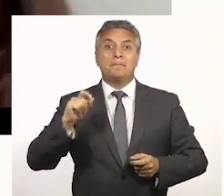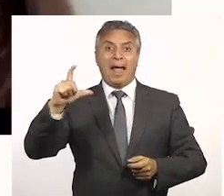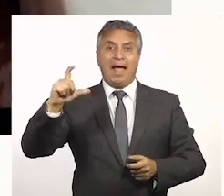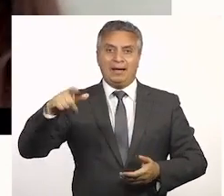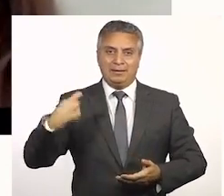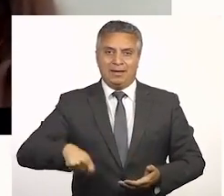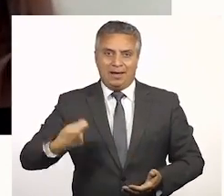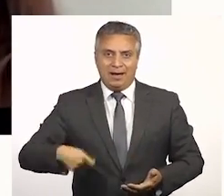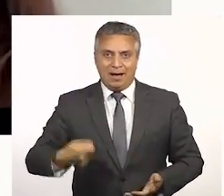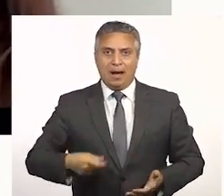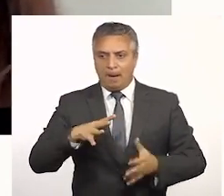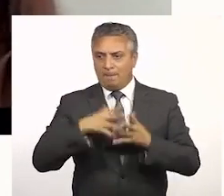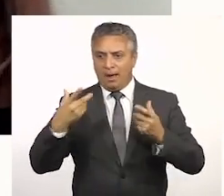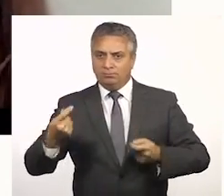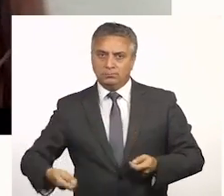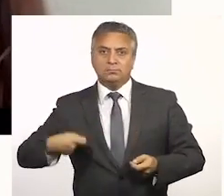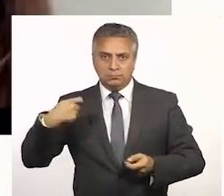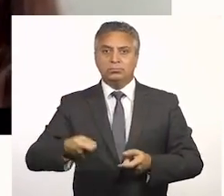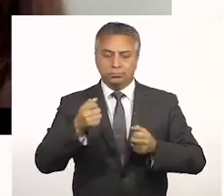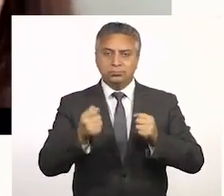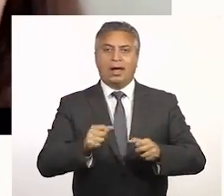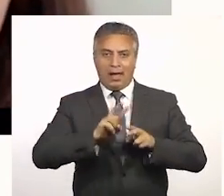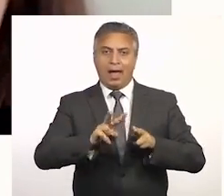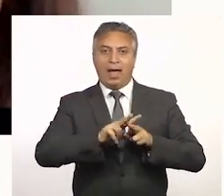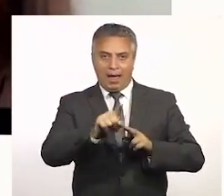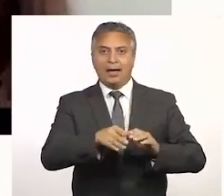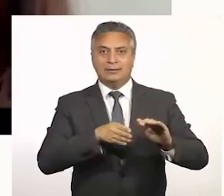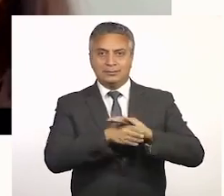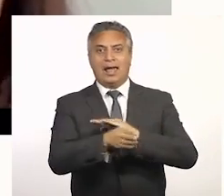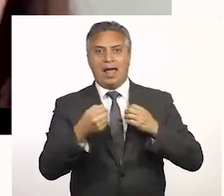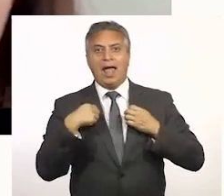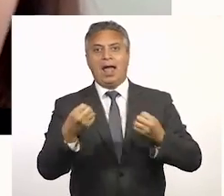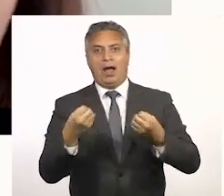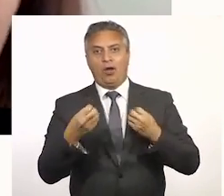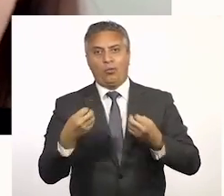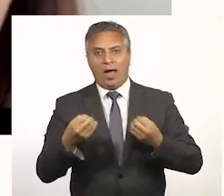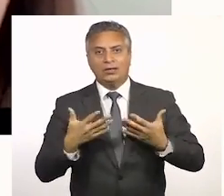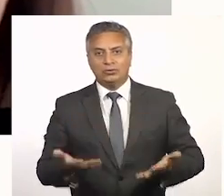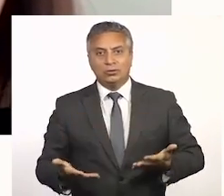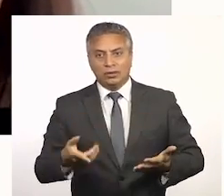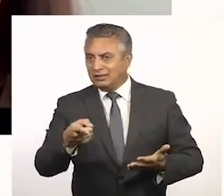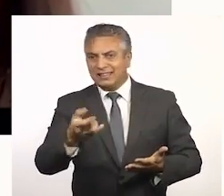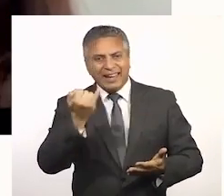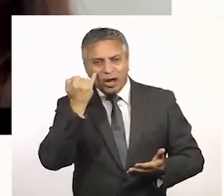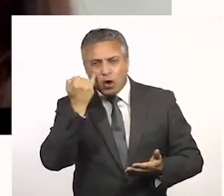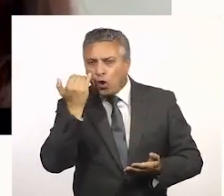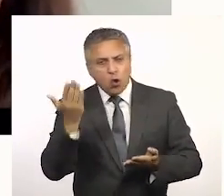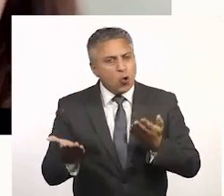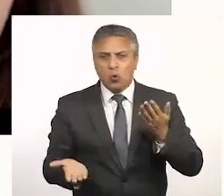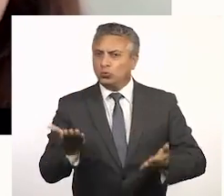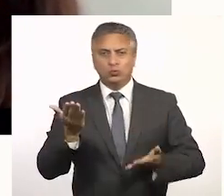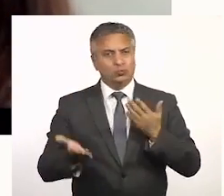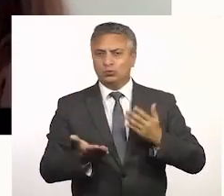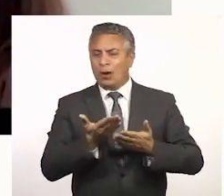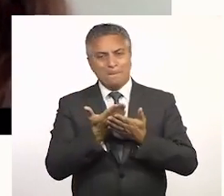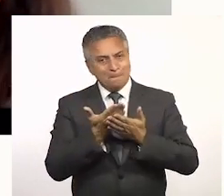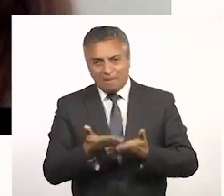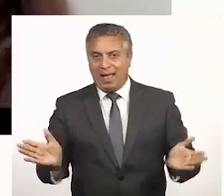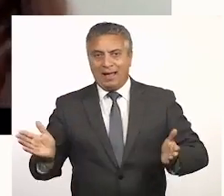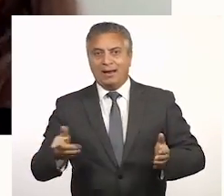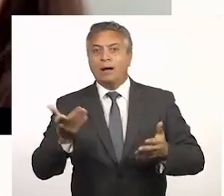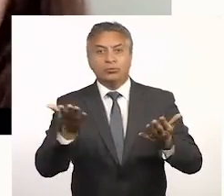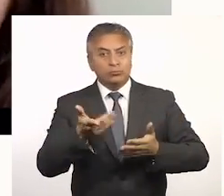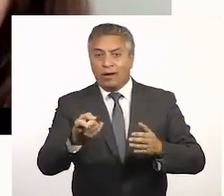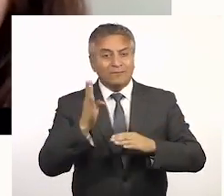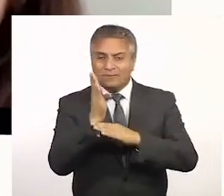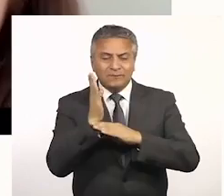tener un acceso económicamente mayor, más recursos para poder acceder a la educación. Y creo que es totalmente injusto porque